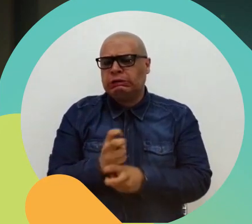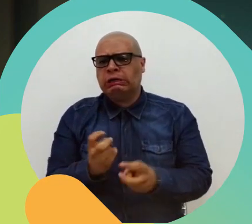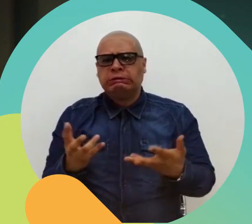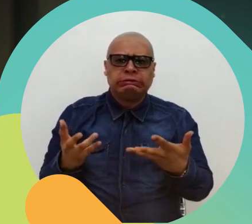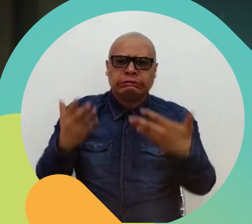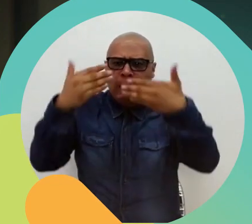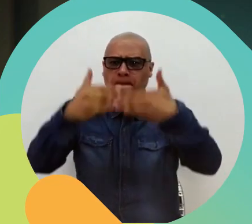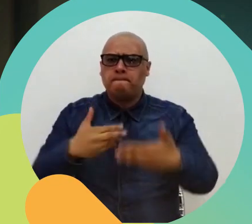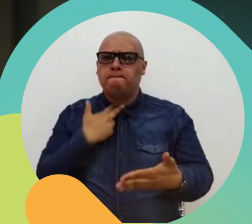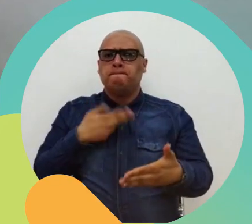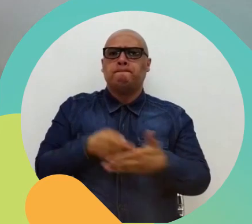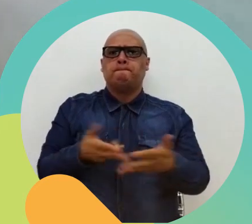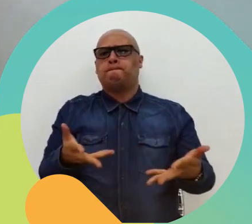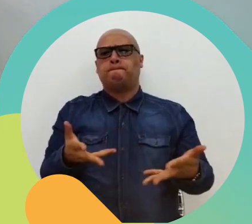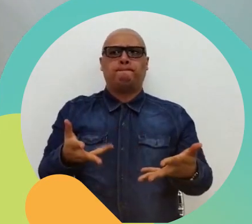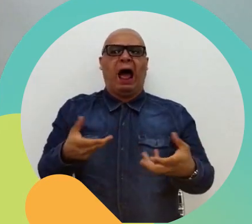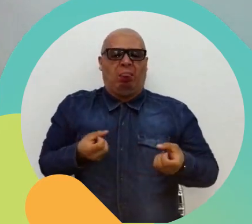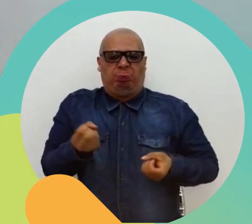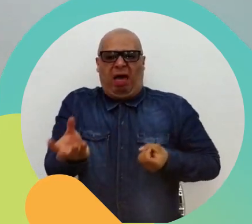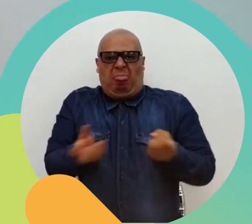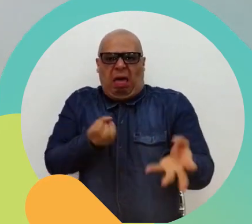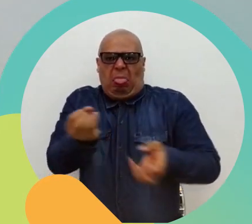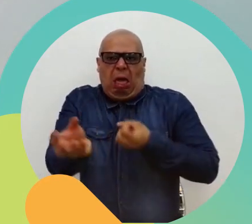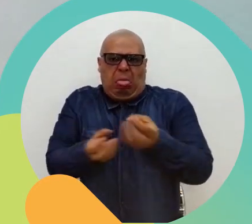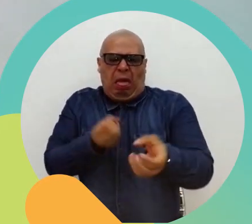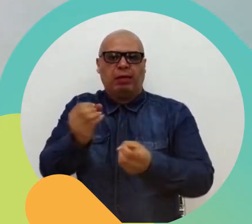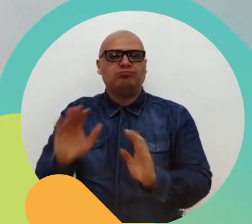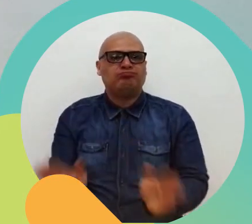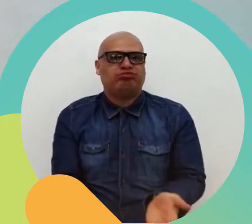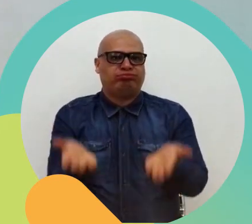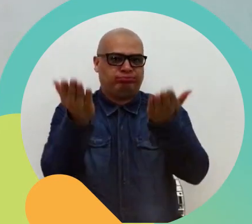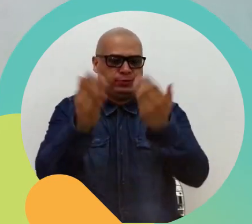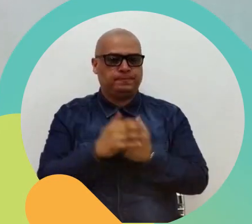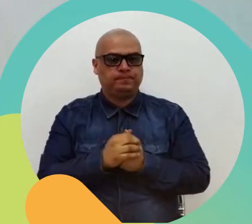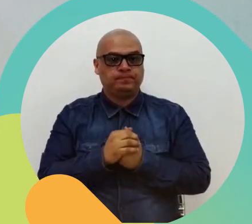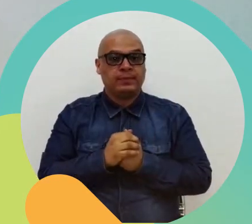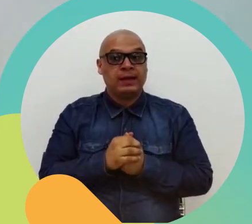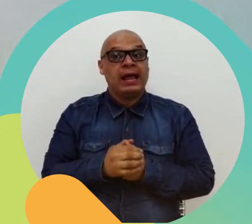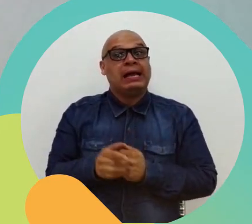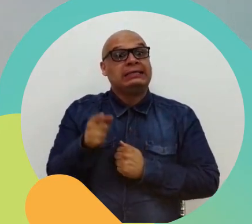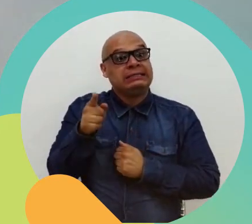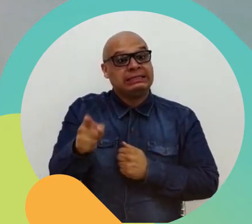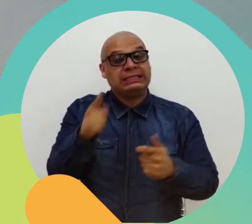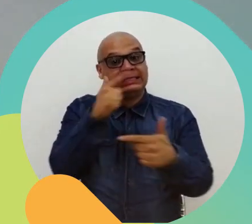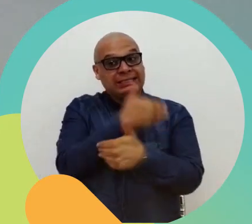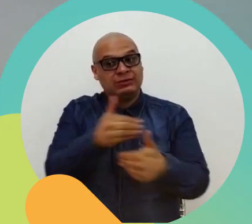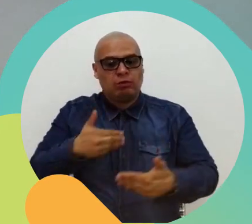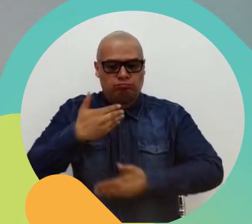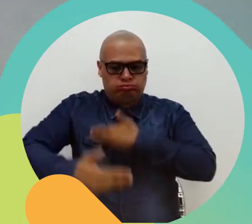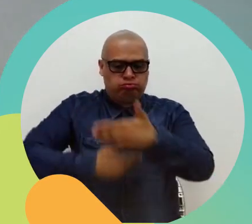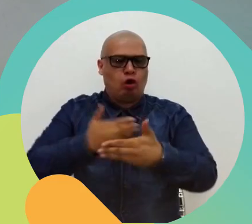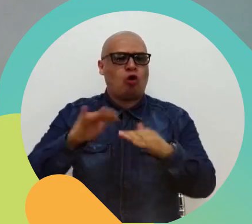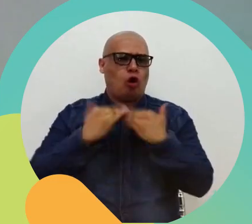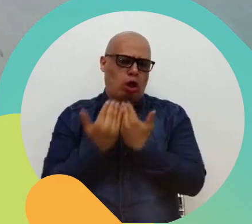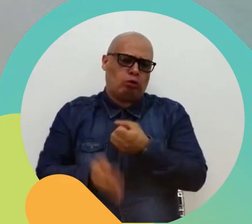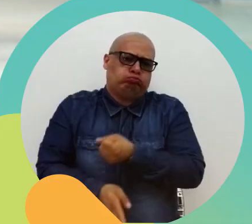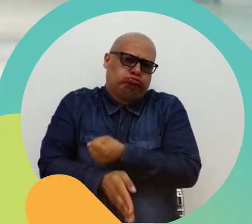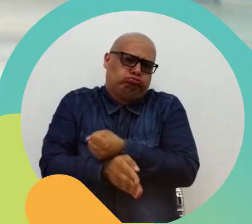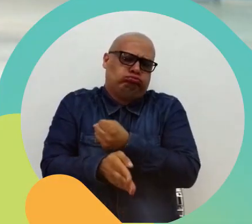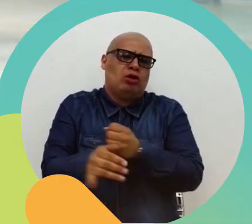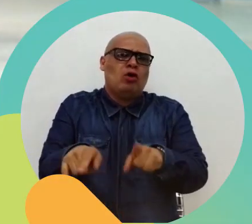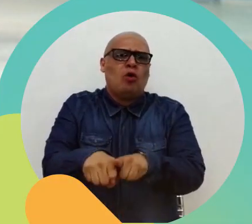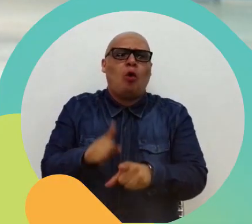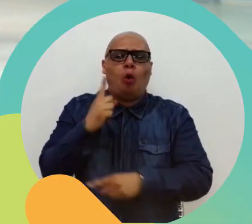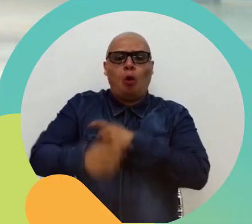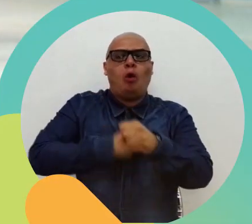esas dificultades o estas barreras en el conocimiento. Igualmente, a ellos les debe garantizar que puedan